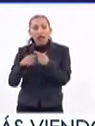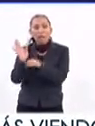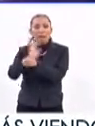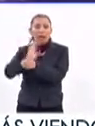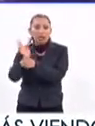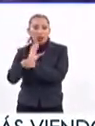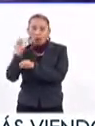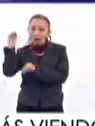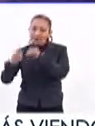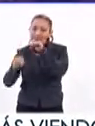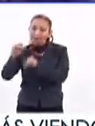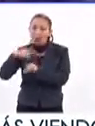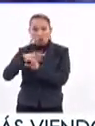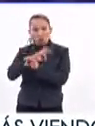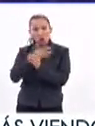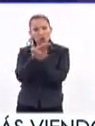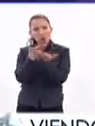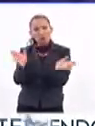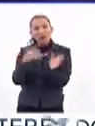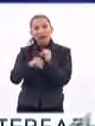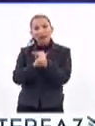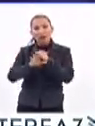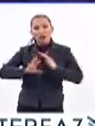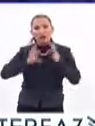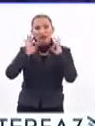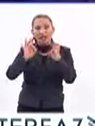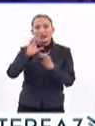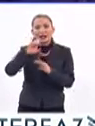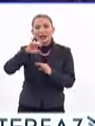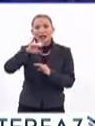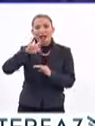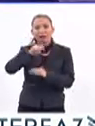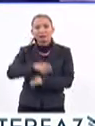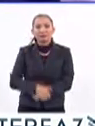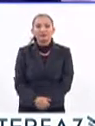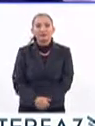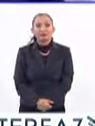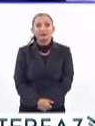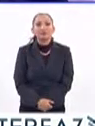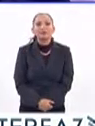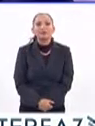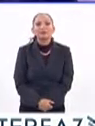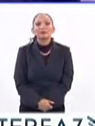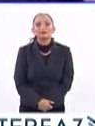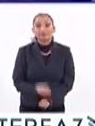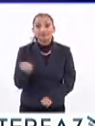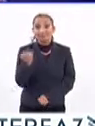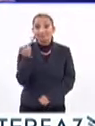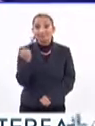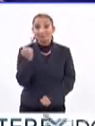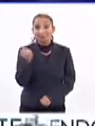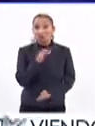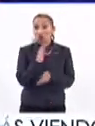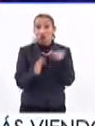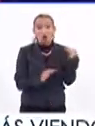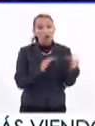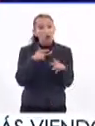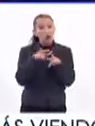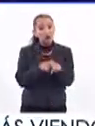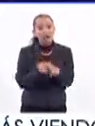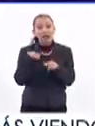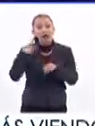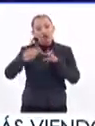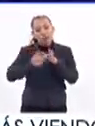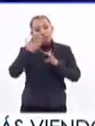películas, la cual está disponible en la página oficial del CENART. Pues afortunadamente todo se sigue